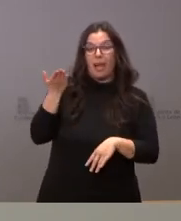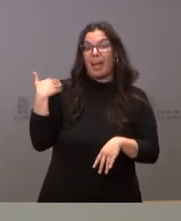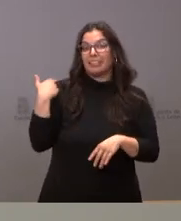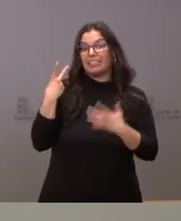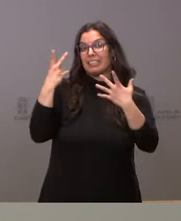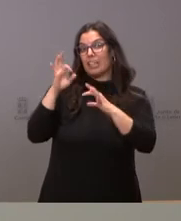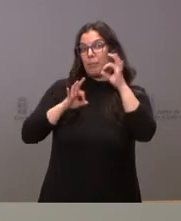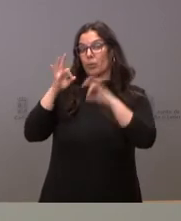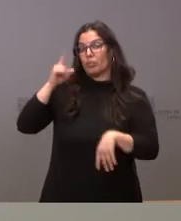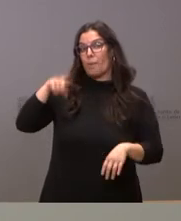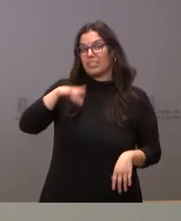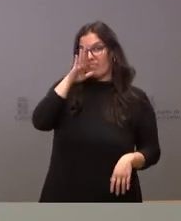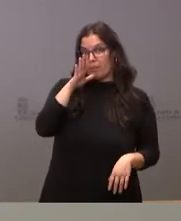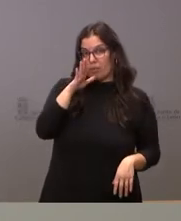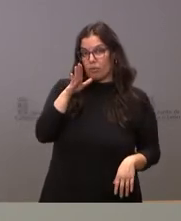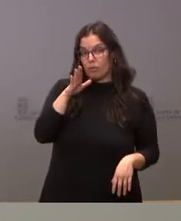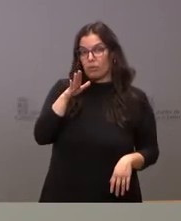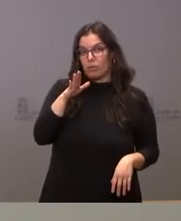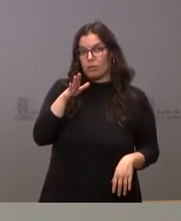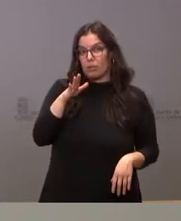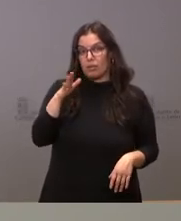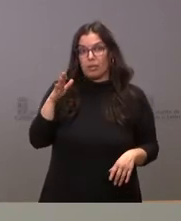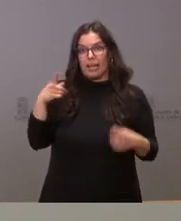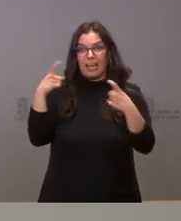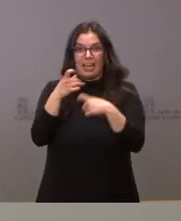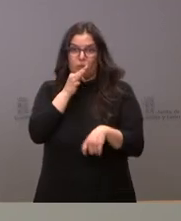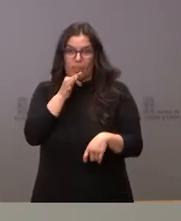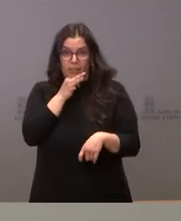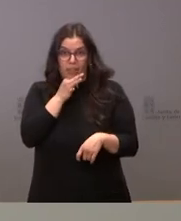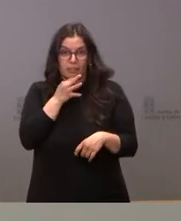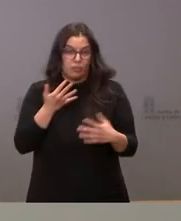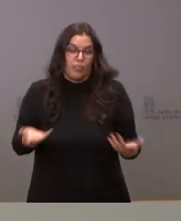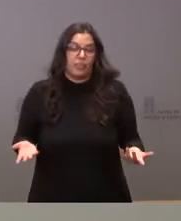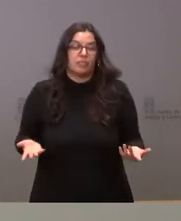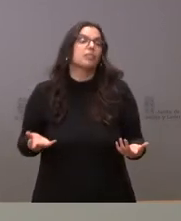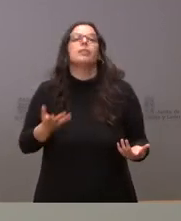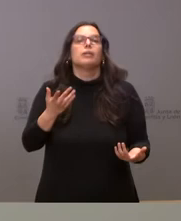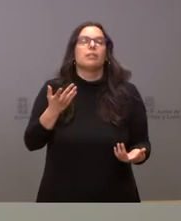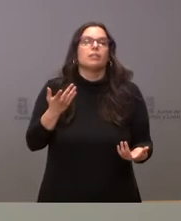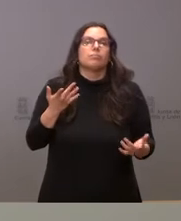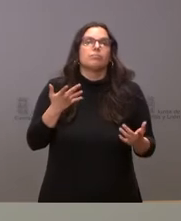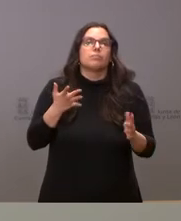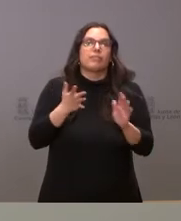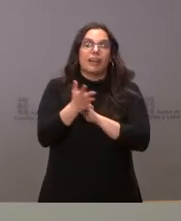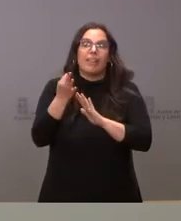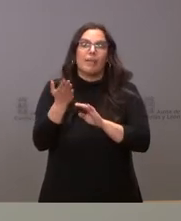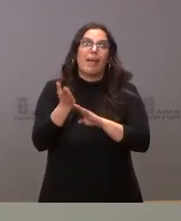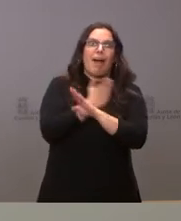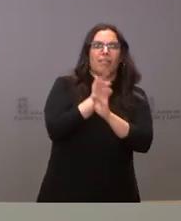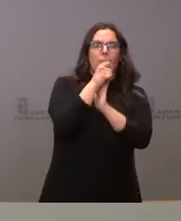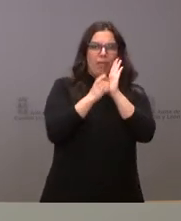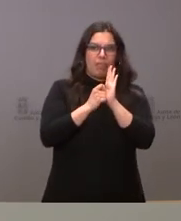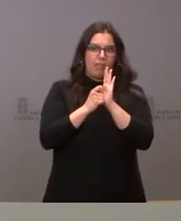en el mes de febrero y no había comenzado la guerra de Ucrania y, por tanto, creo que se tenían que haber tomado medidas antes,